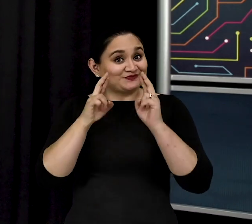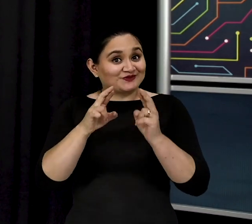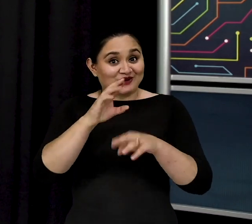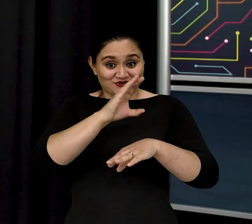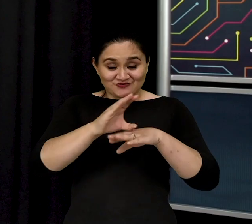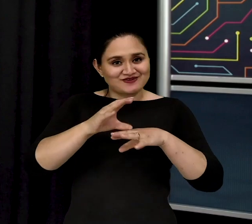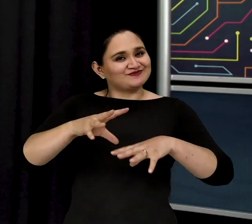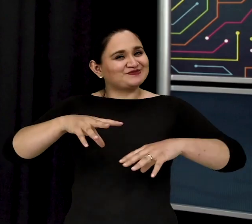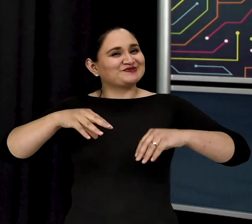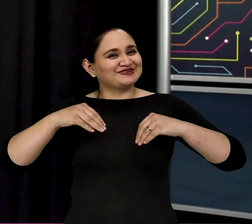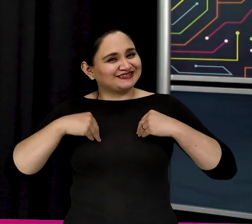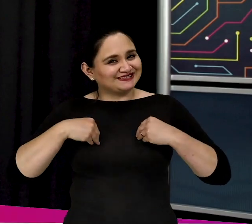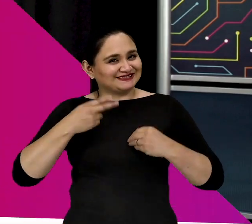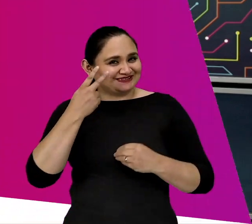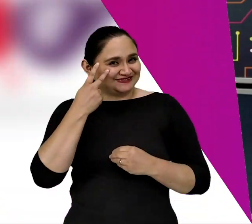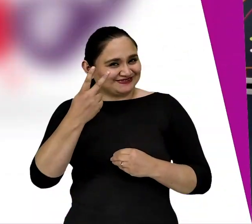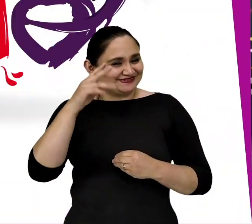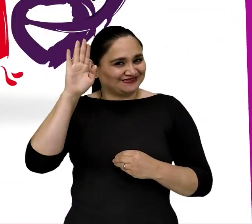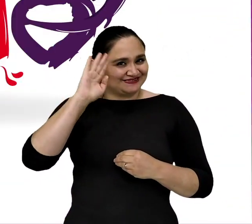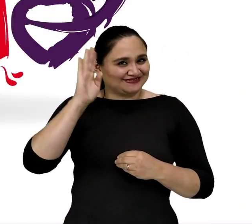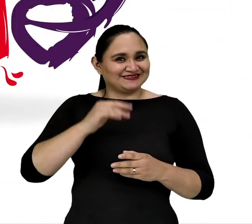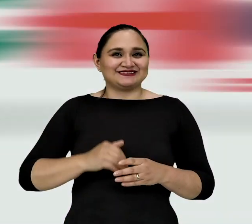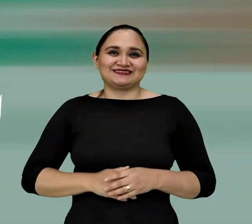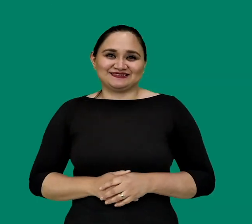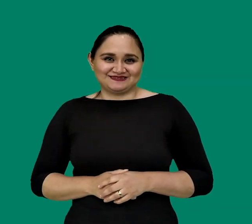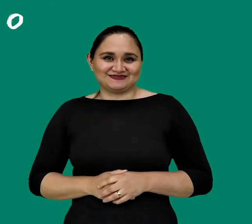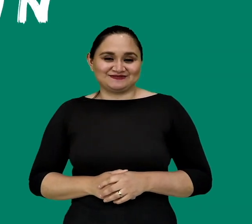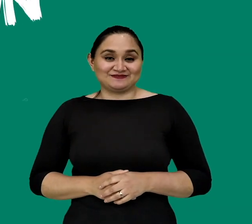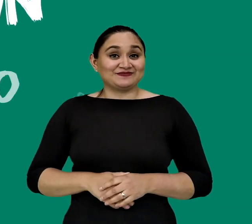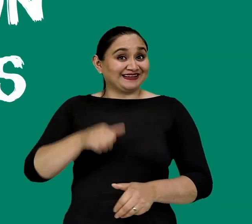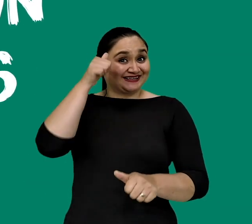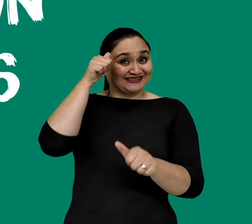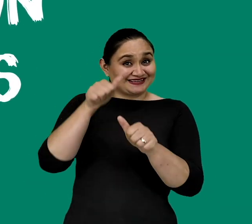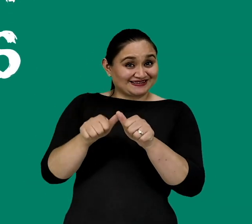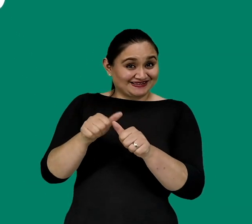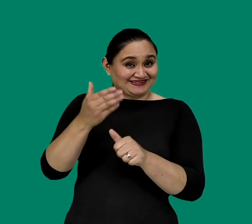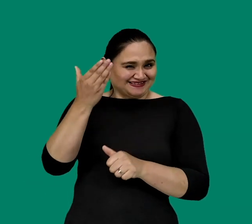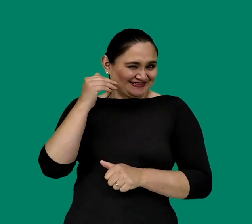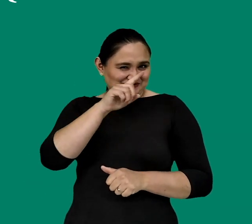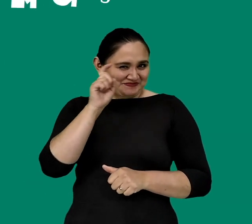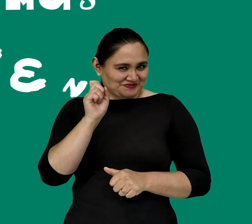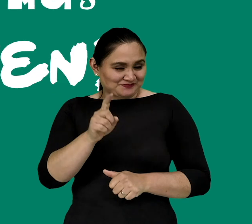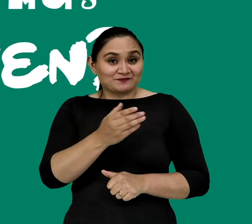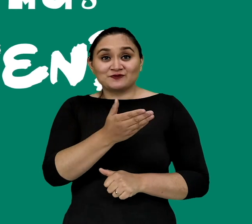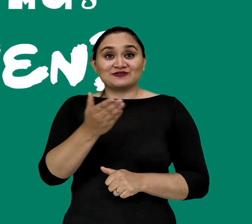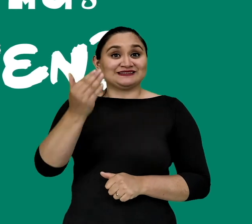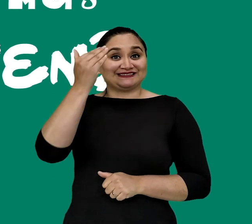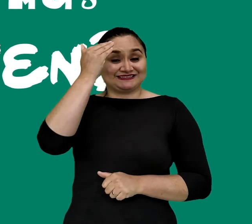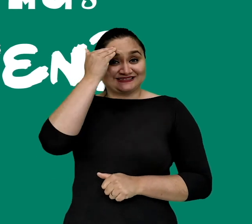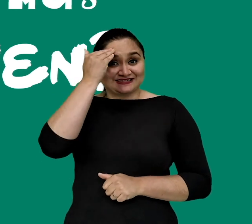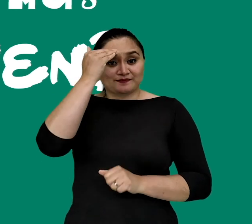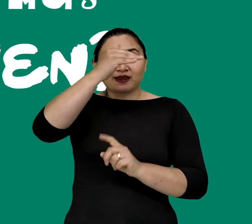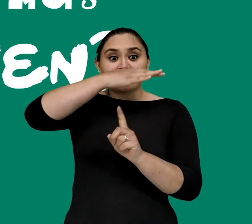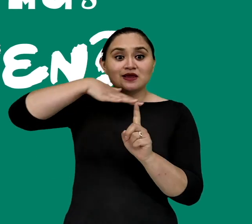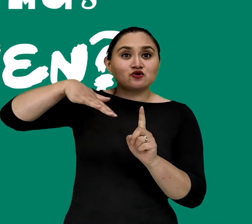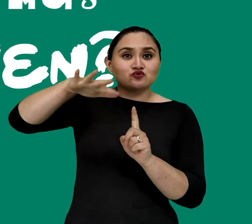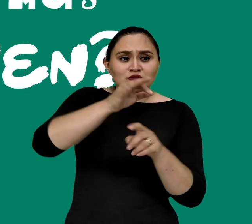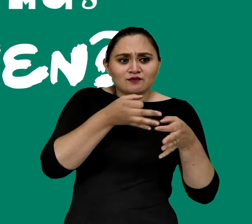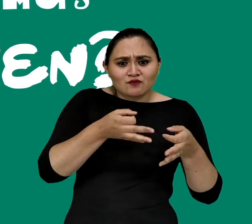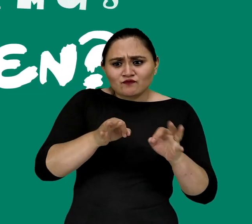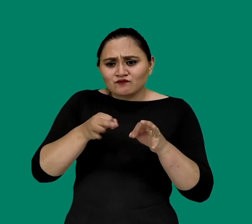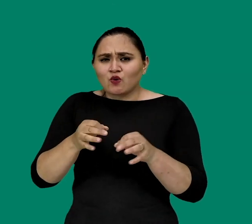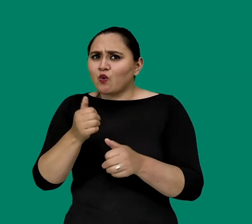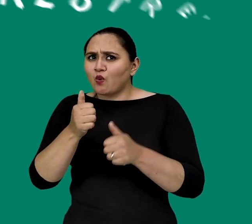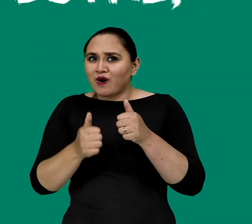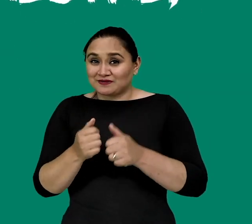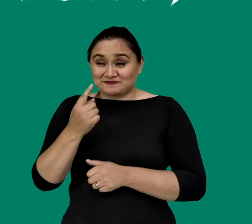estos consejos te sirvan y hasta luego Recordemos nuestra pregunta ¿Sabes cuáles son los tipos de ecosistemas que